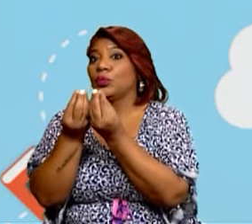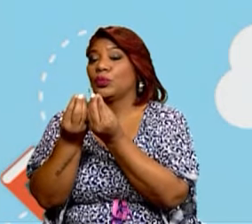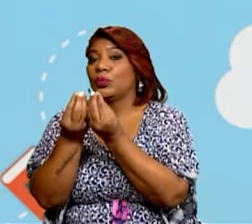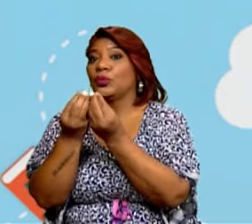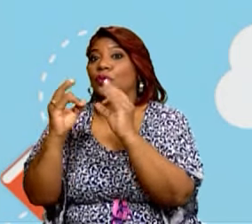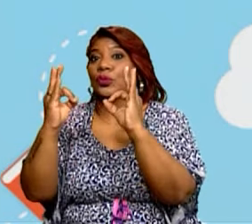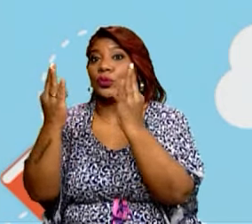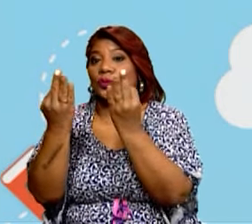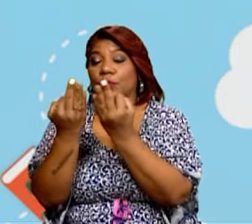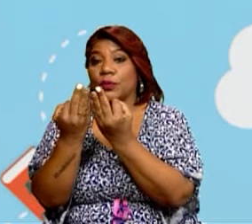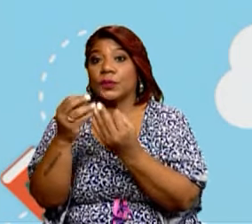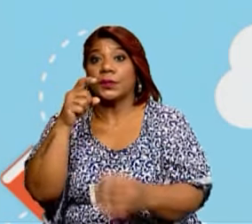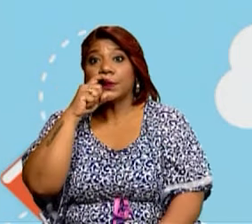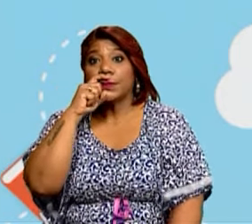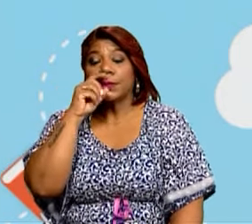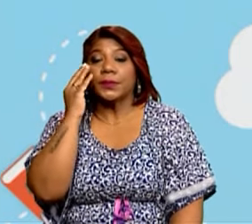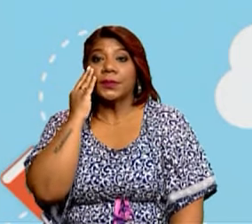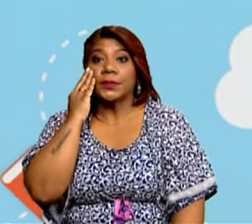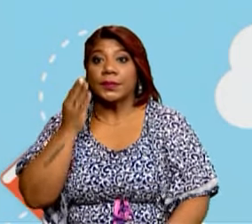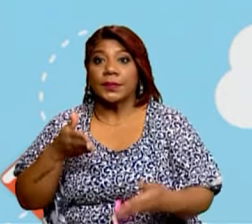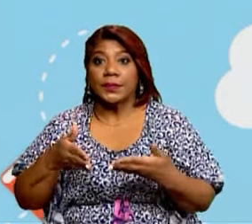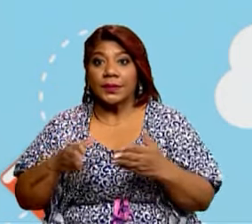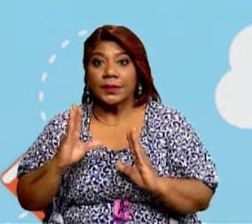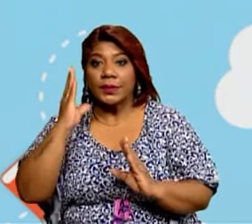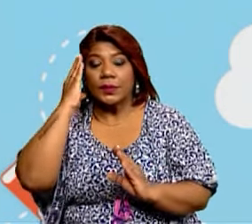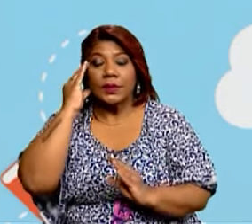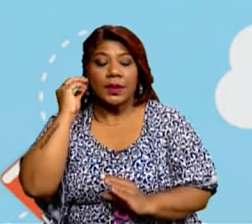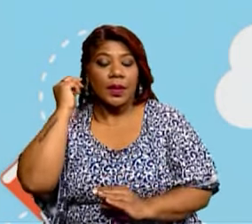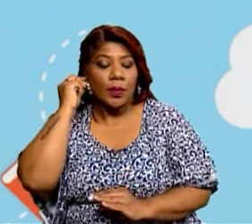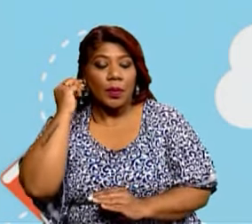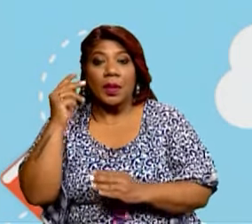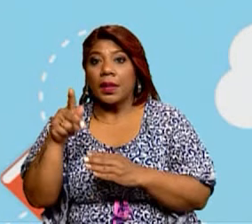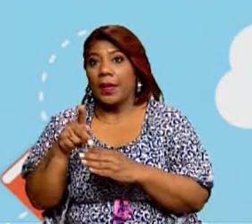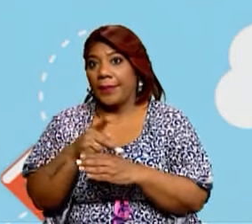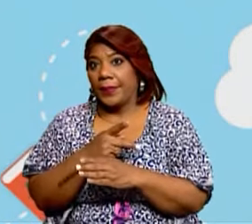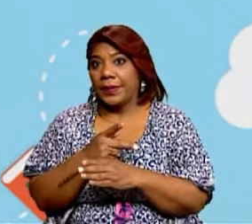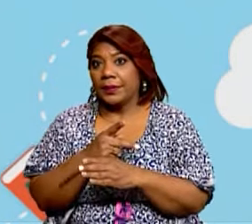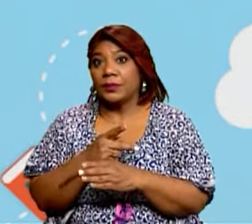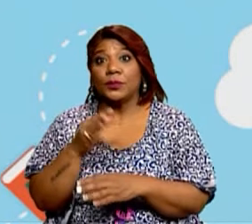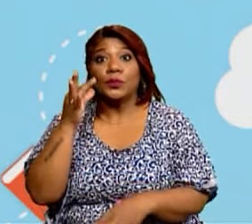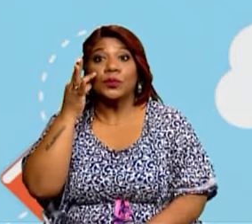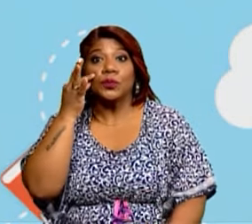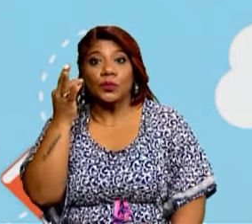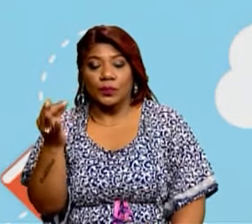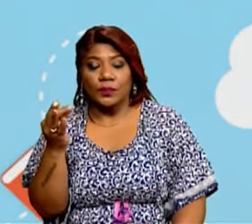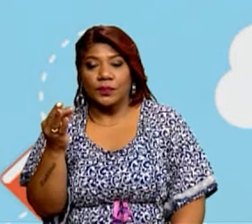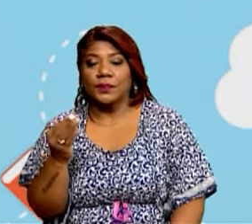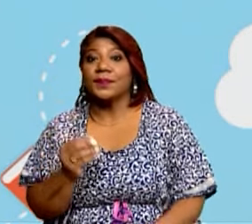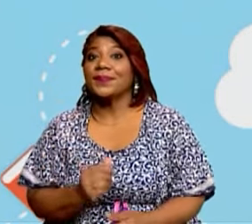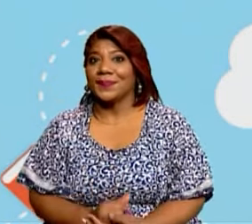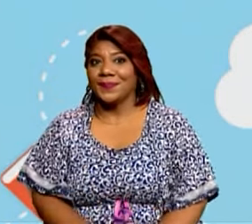padre, madre, hijos, abuelos, primos, tíos, otros.